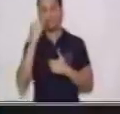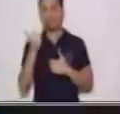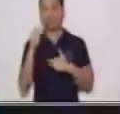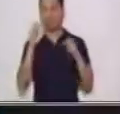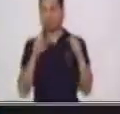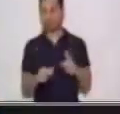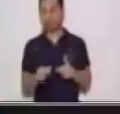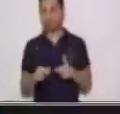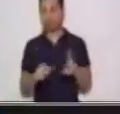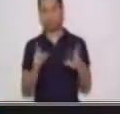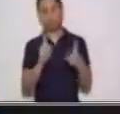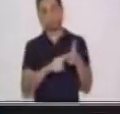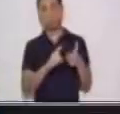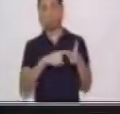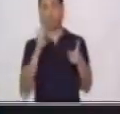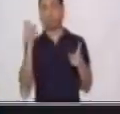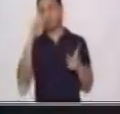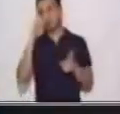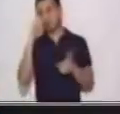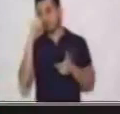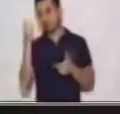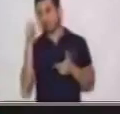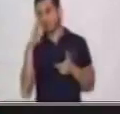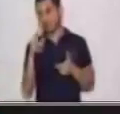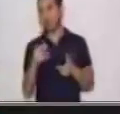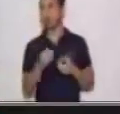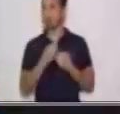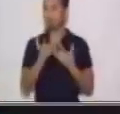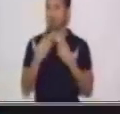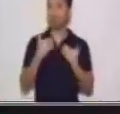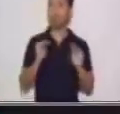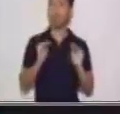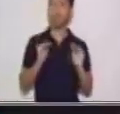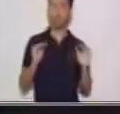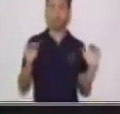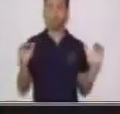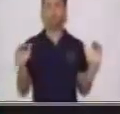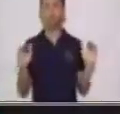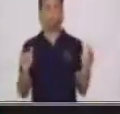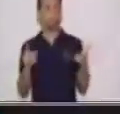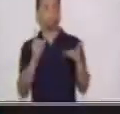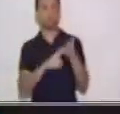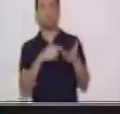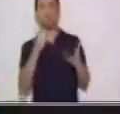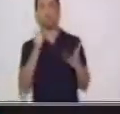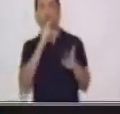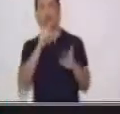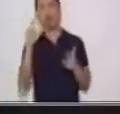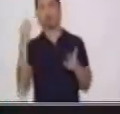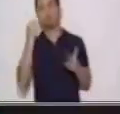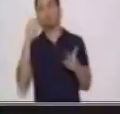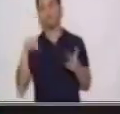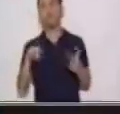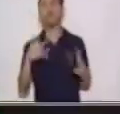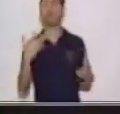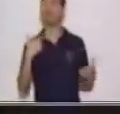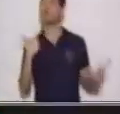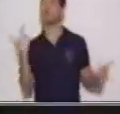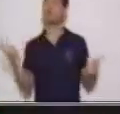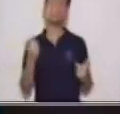estar expresa estabilidad o quietud. El verbo de acción van a ser todas las acciones,